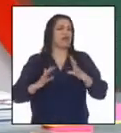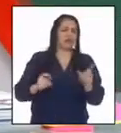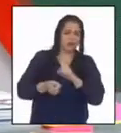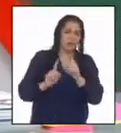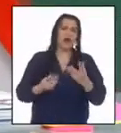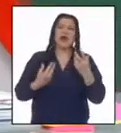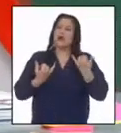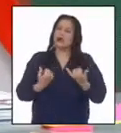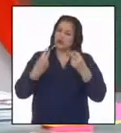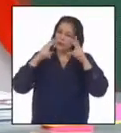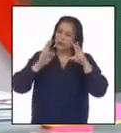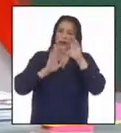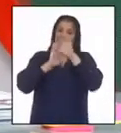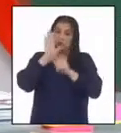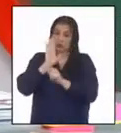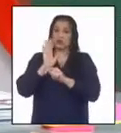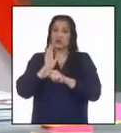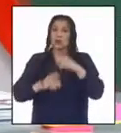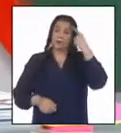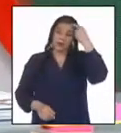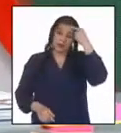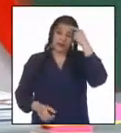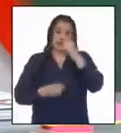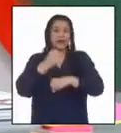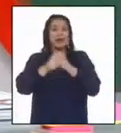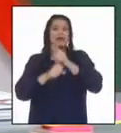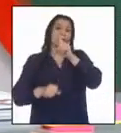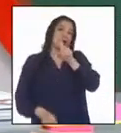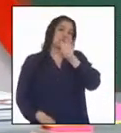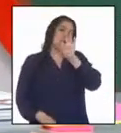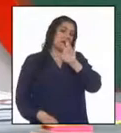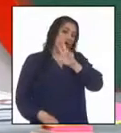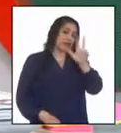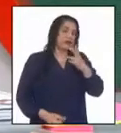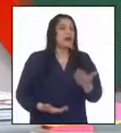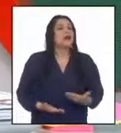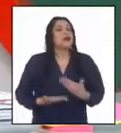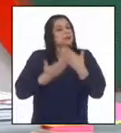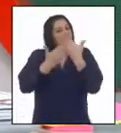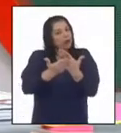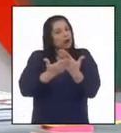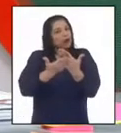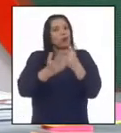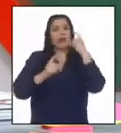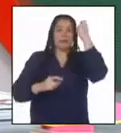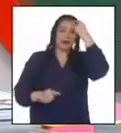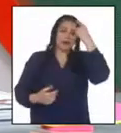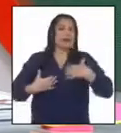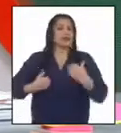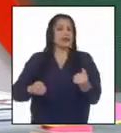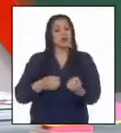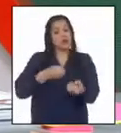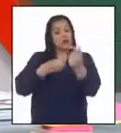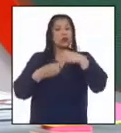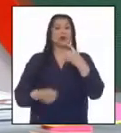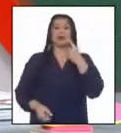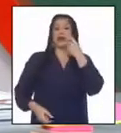estoy viendo que en la Constitución Política de 1933, por ejemplo, ya se propone una política de salud que incluye a las niñas y niños.